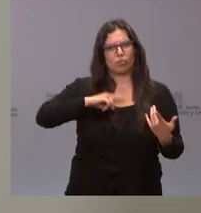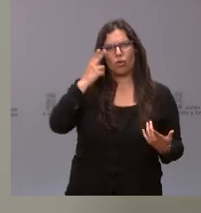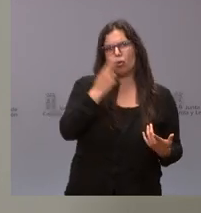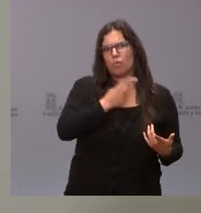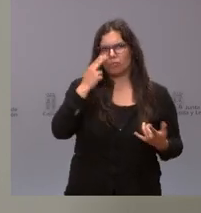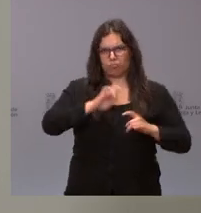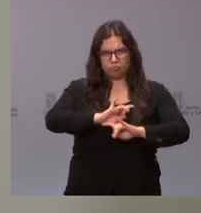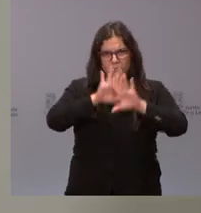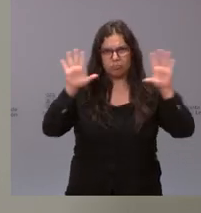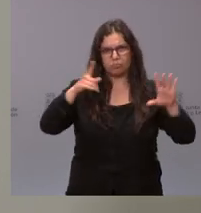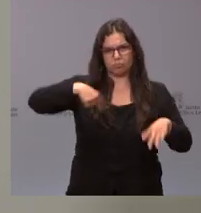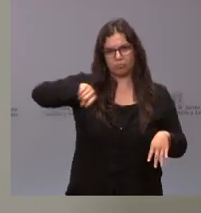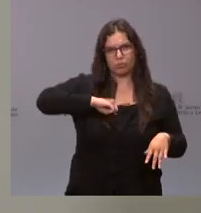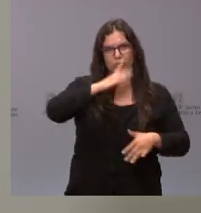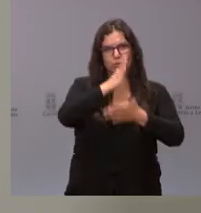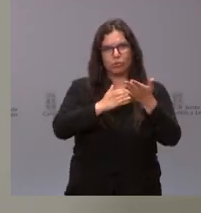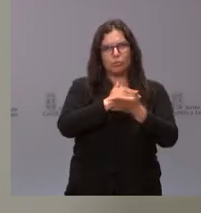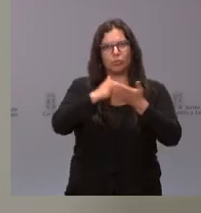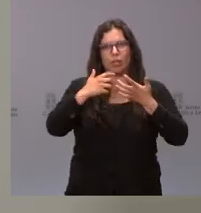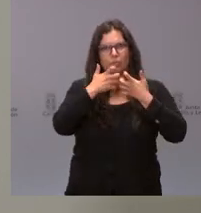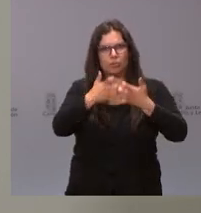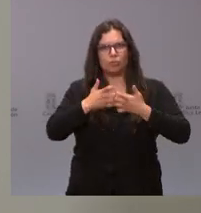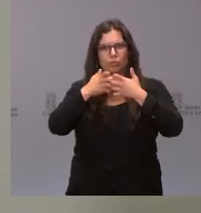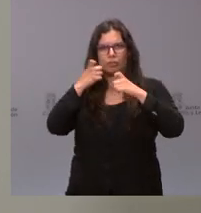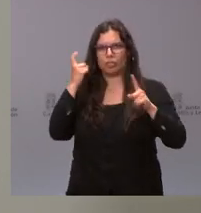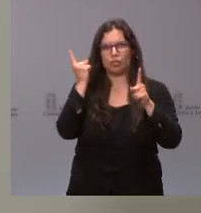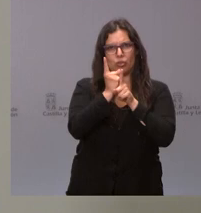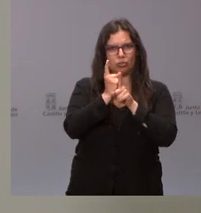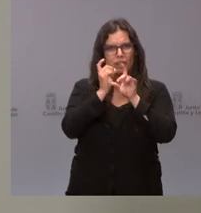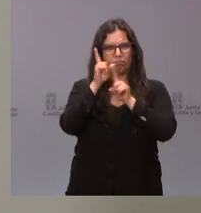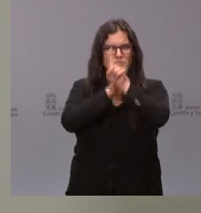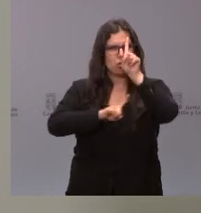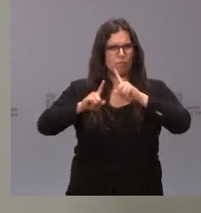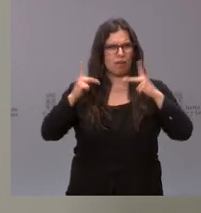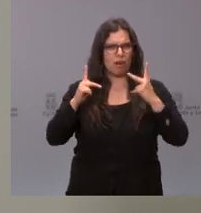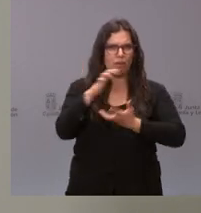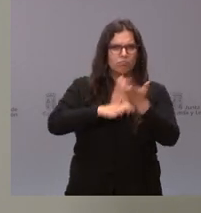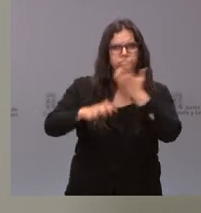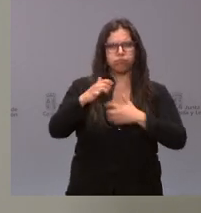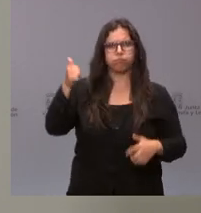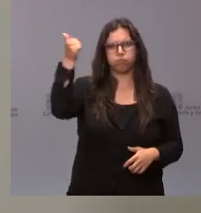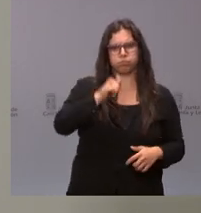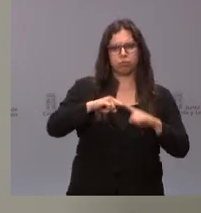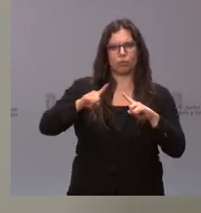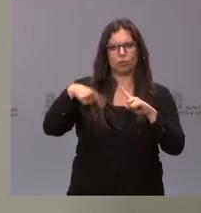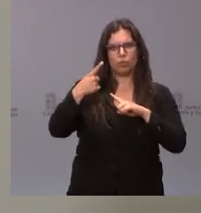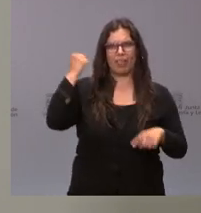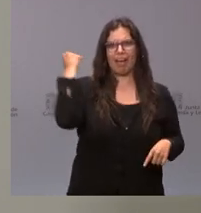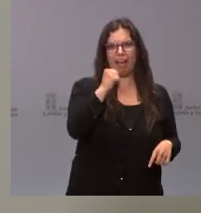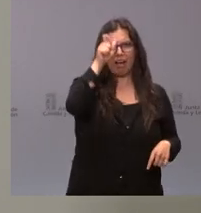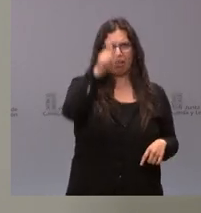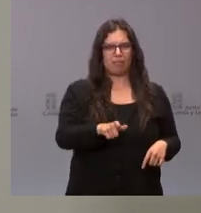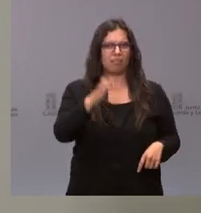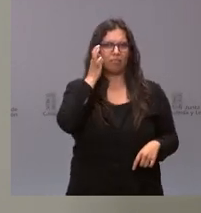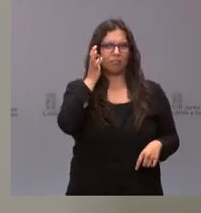de nuestra comunidad autónoma de luchar contra esta lacra que ha causado un asesinato de una mujer